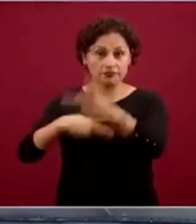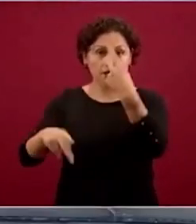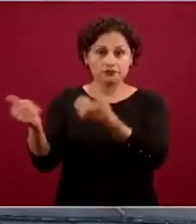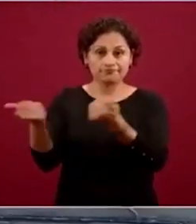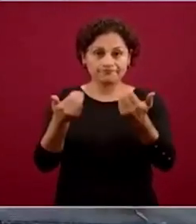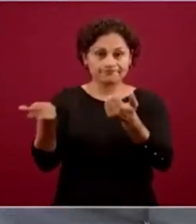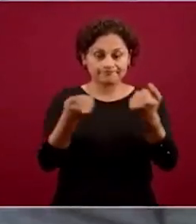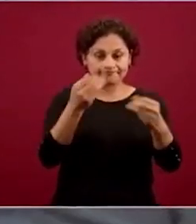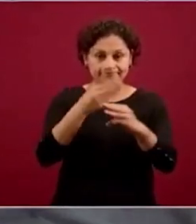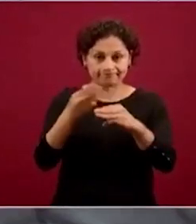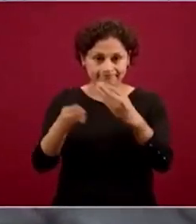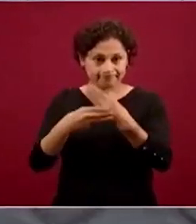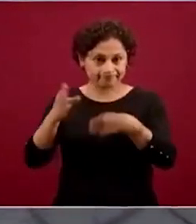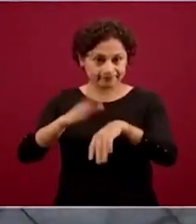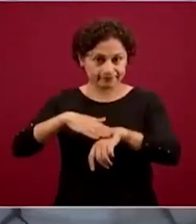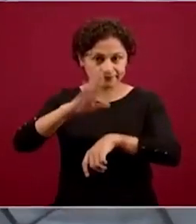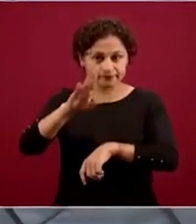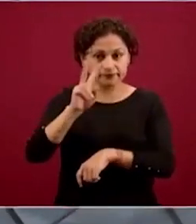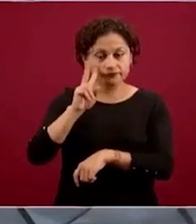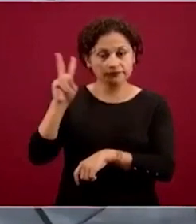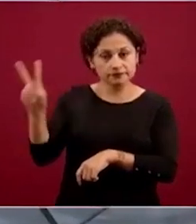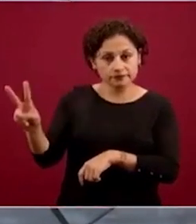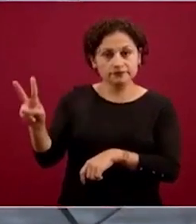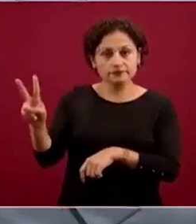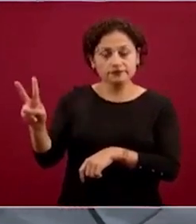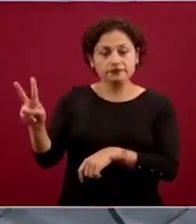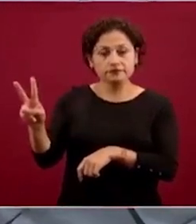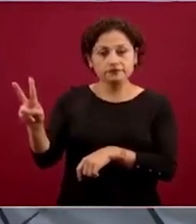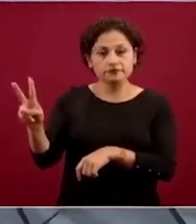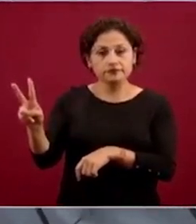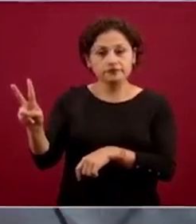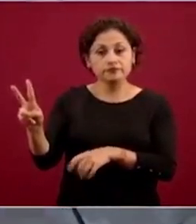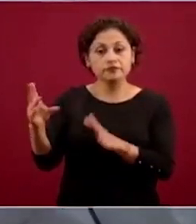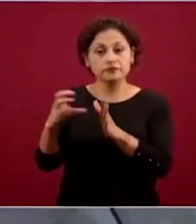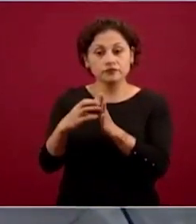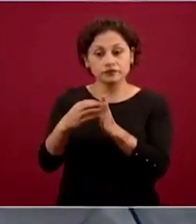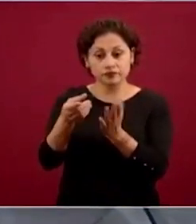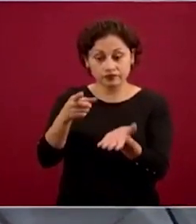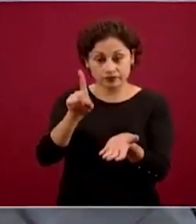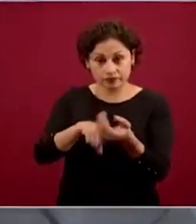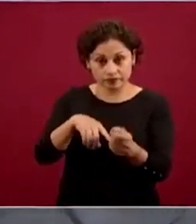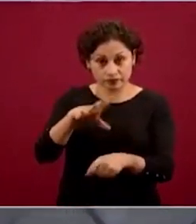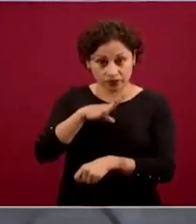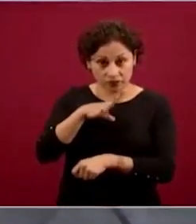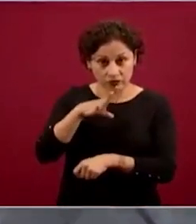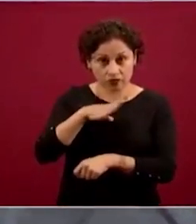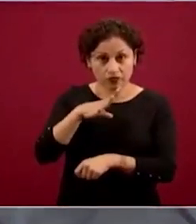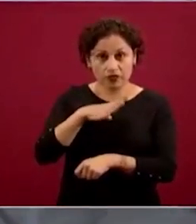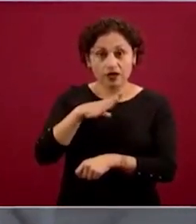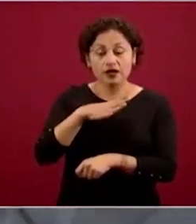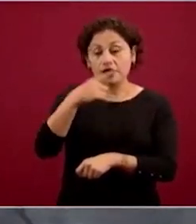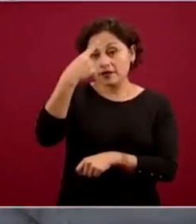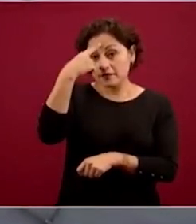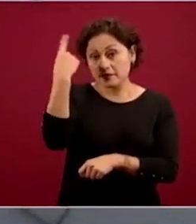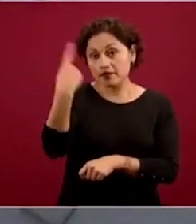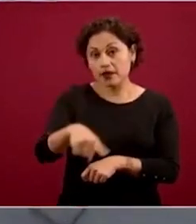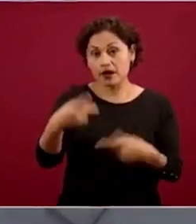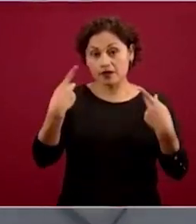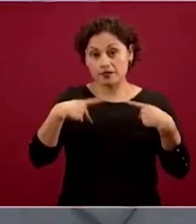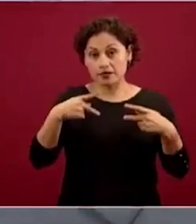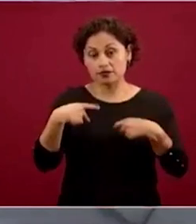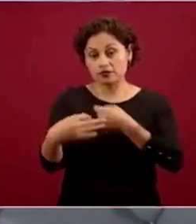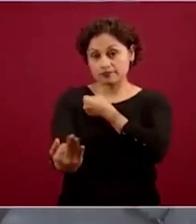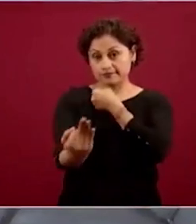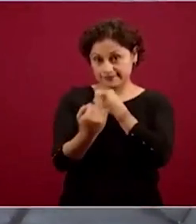La gran mayoría de estos paquetes de insumos son precisamente los equipos de protección personal, que aquí se ha